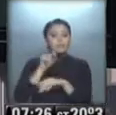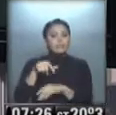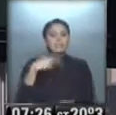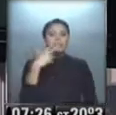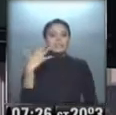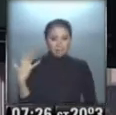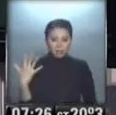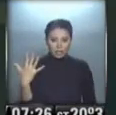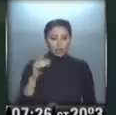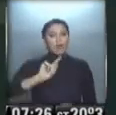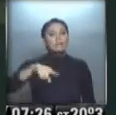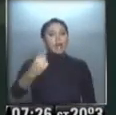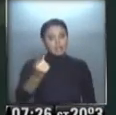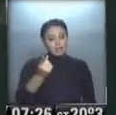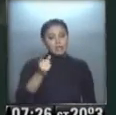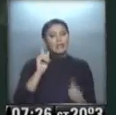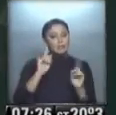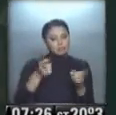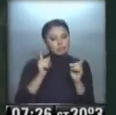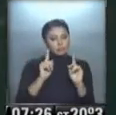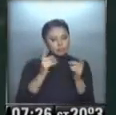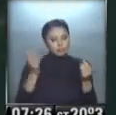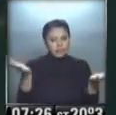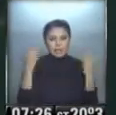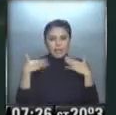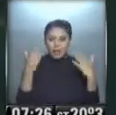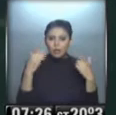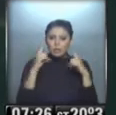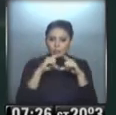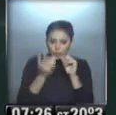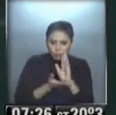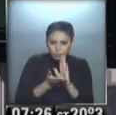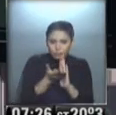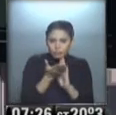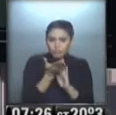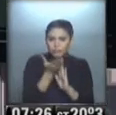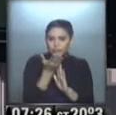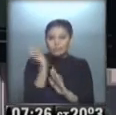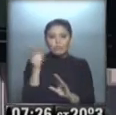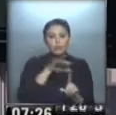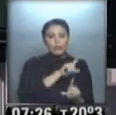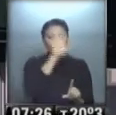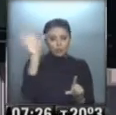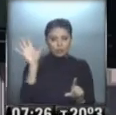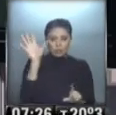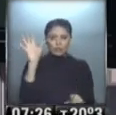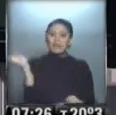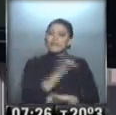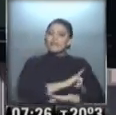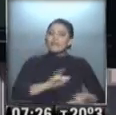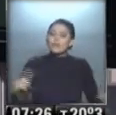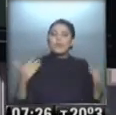grados. Mañana siguen todavía con temperaturas en ascenso en el noreste del país. La